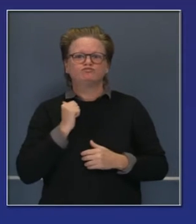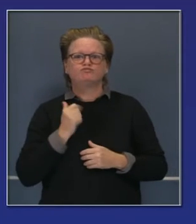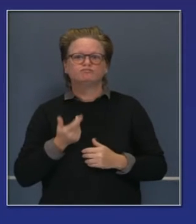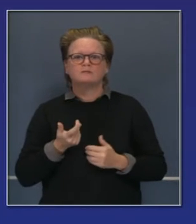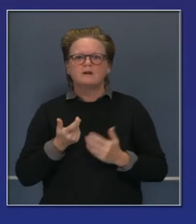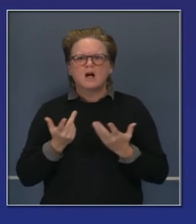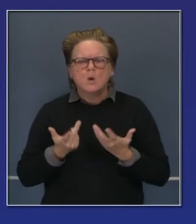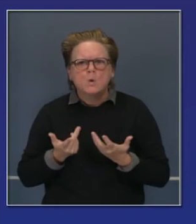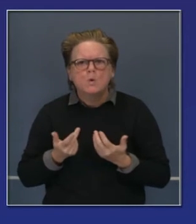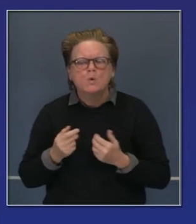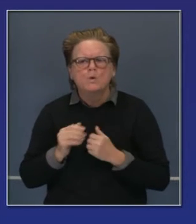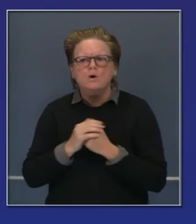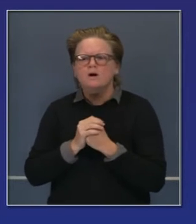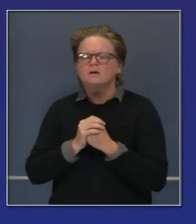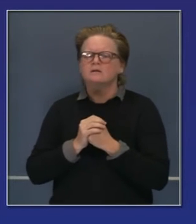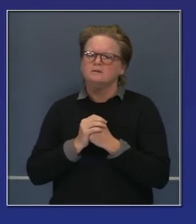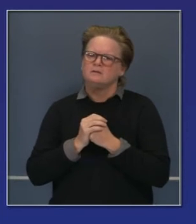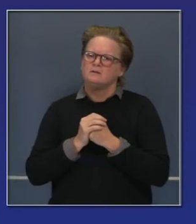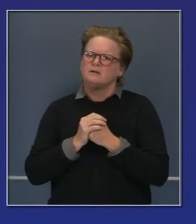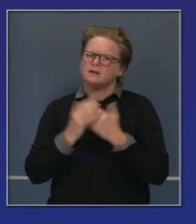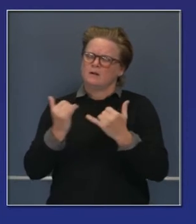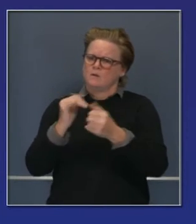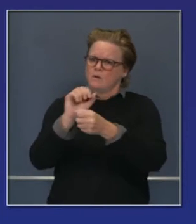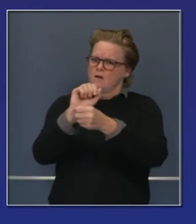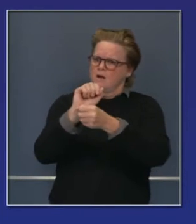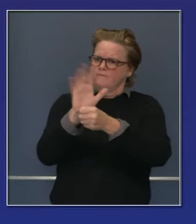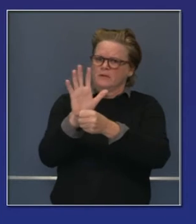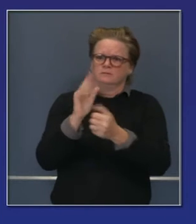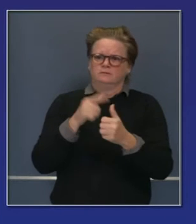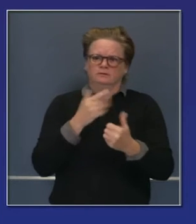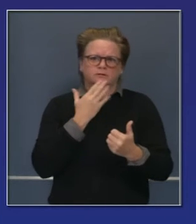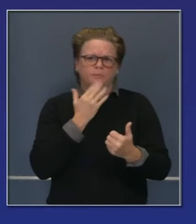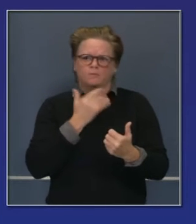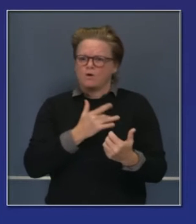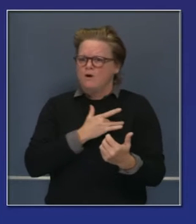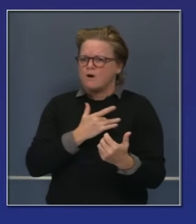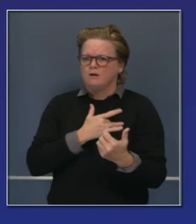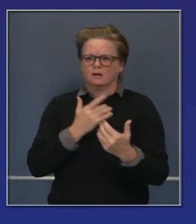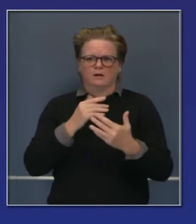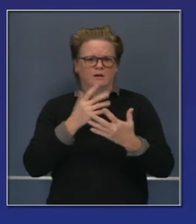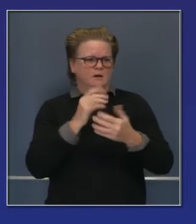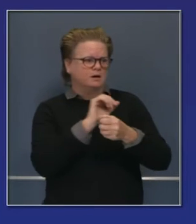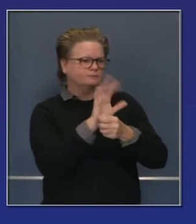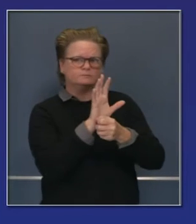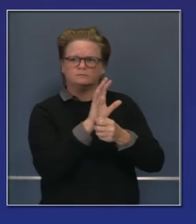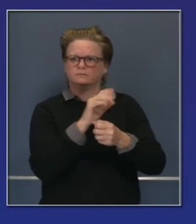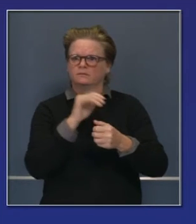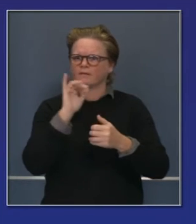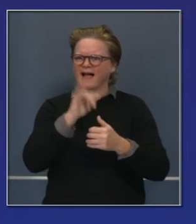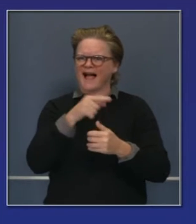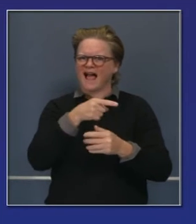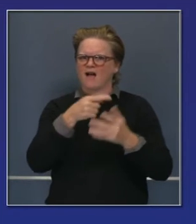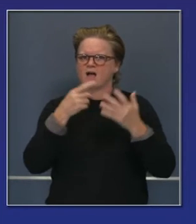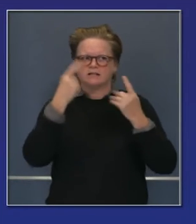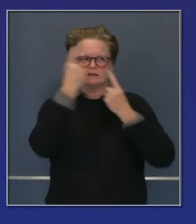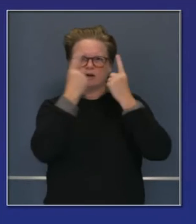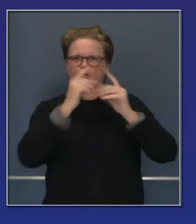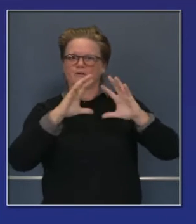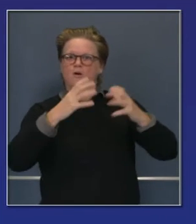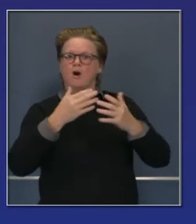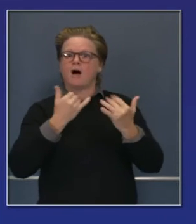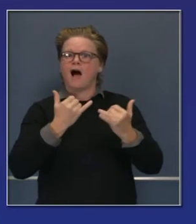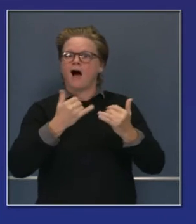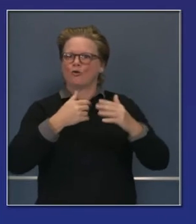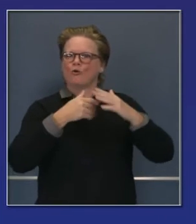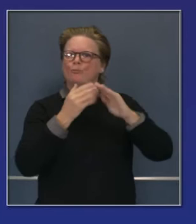las transmisiones de COVID-19, el coronavirus, también puede aumentar